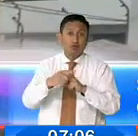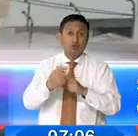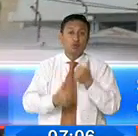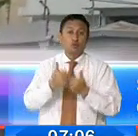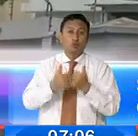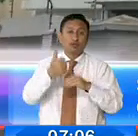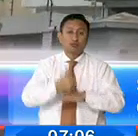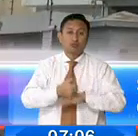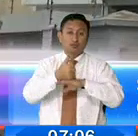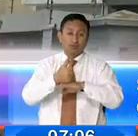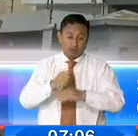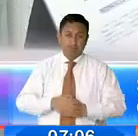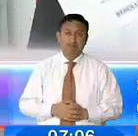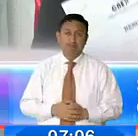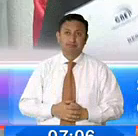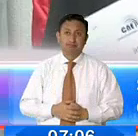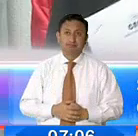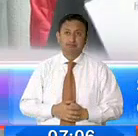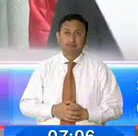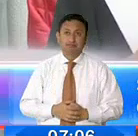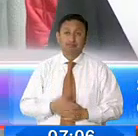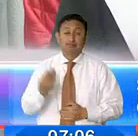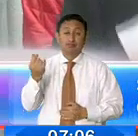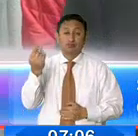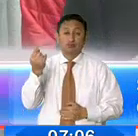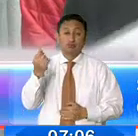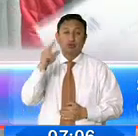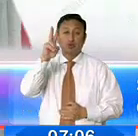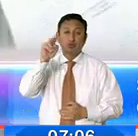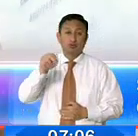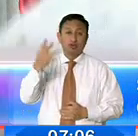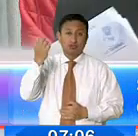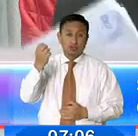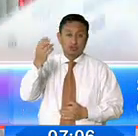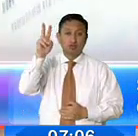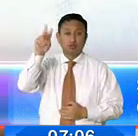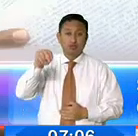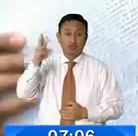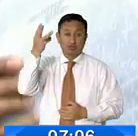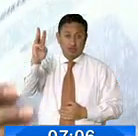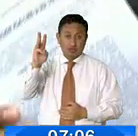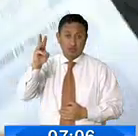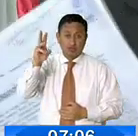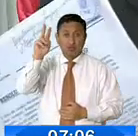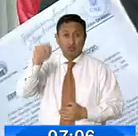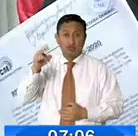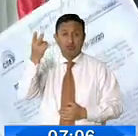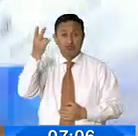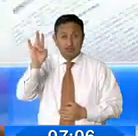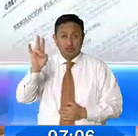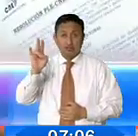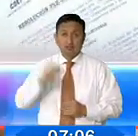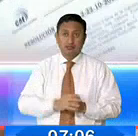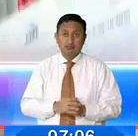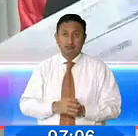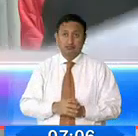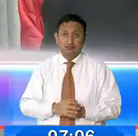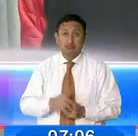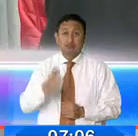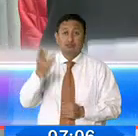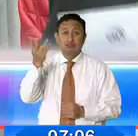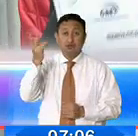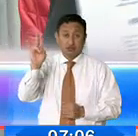dignidades alcanzadas. Que el Fondo Partidario 2015, 2016, 2017 y el del